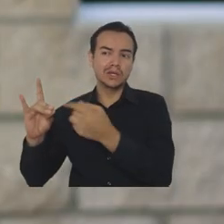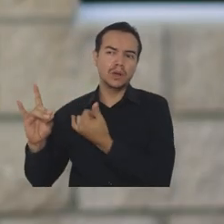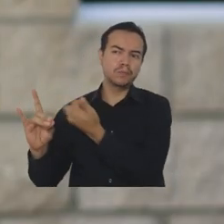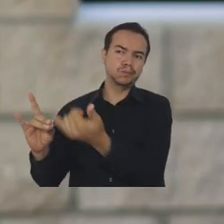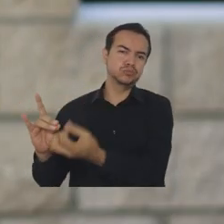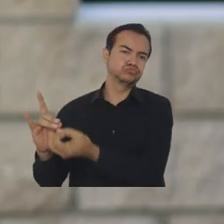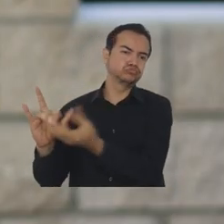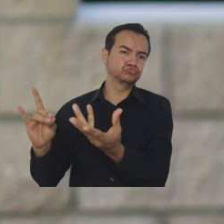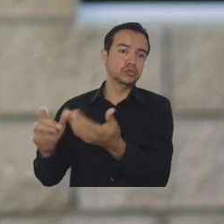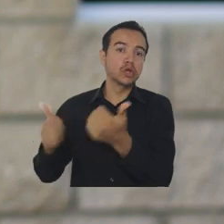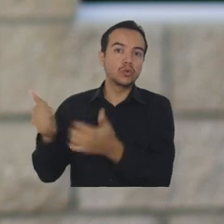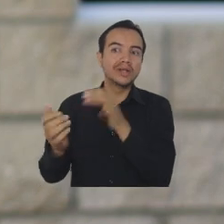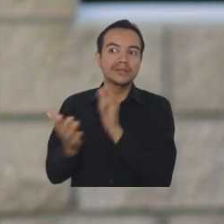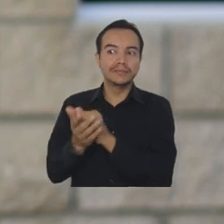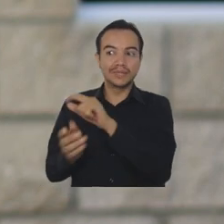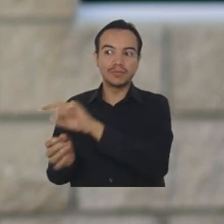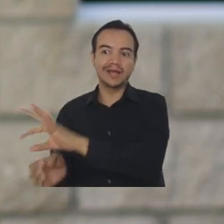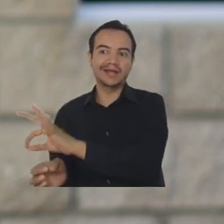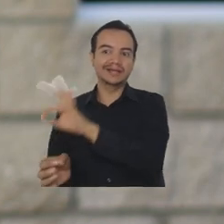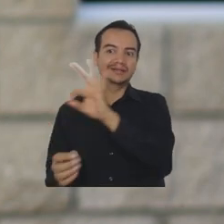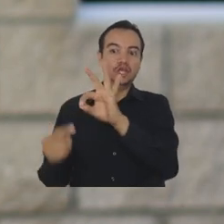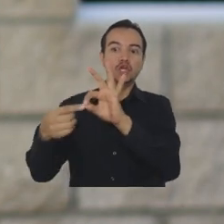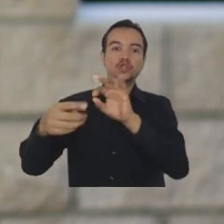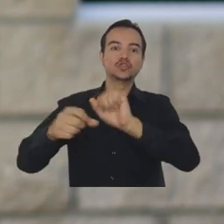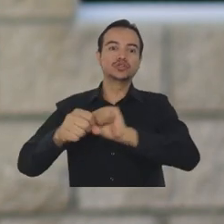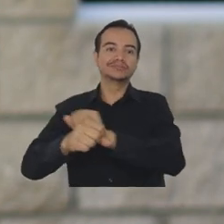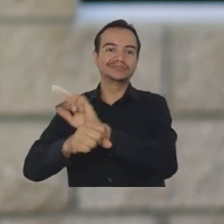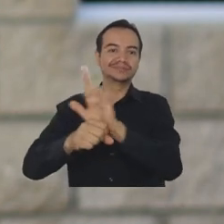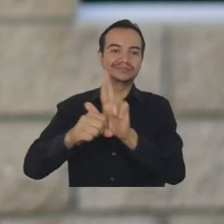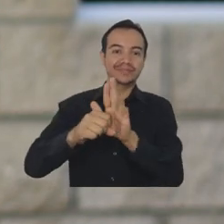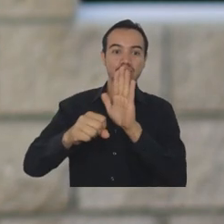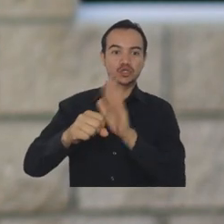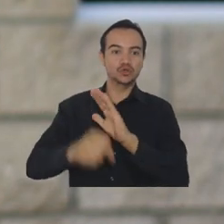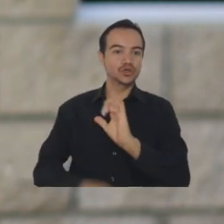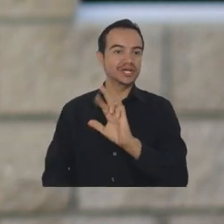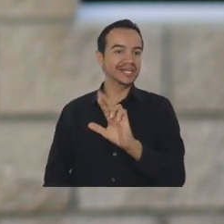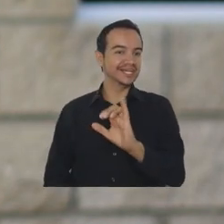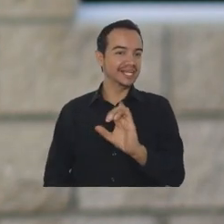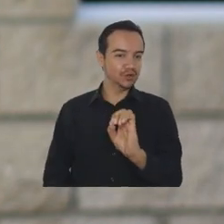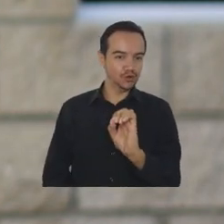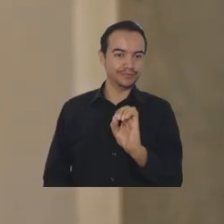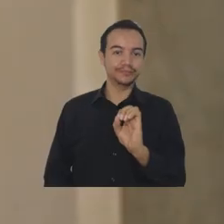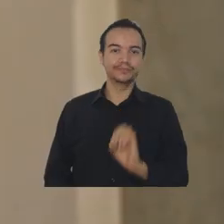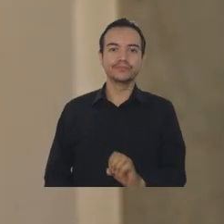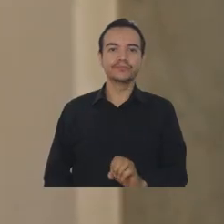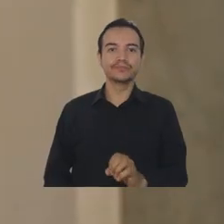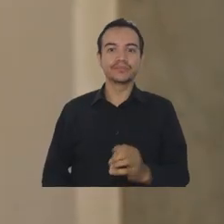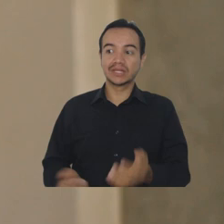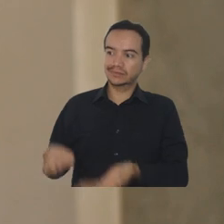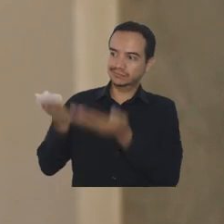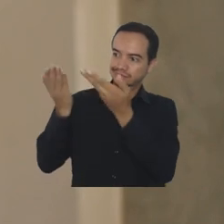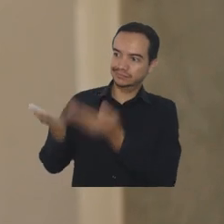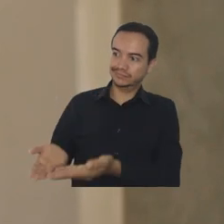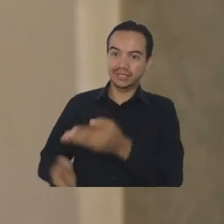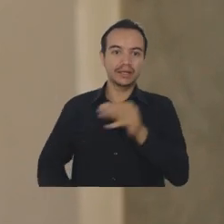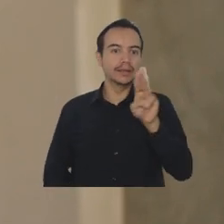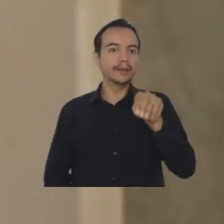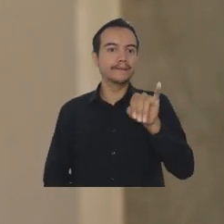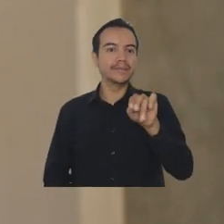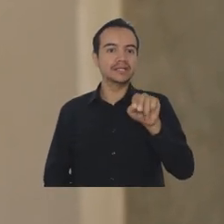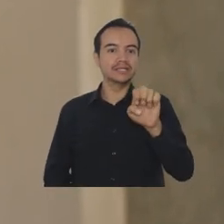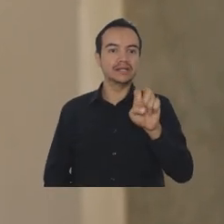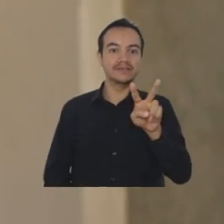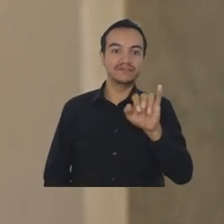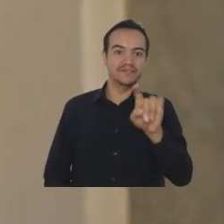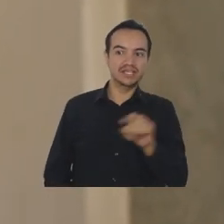tiene origen a través del Centro para la Regionalización de la Educación y las Oportunidades Creo. Conozcamos a Minelvis Aragón